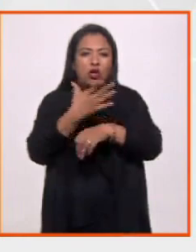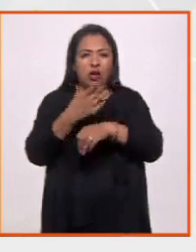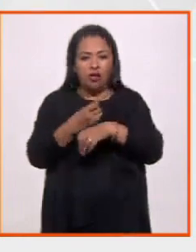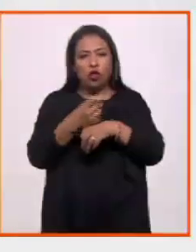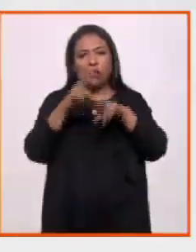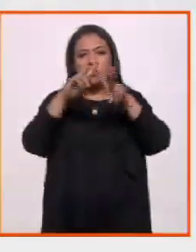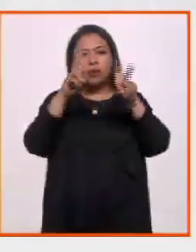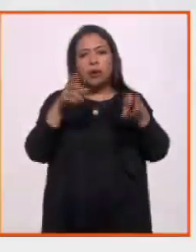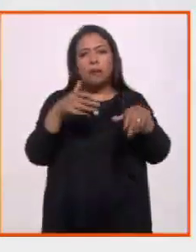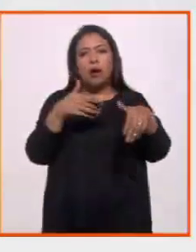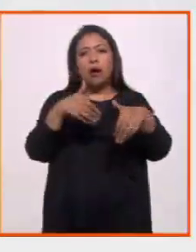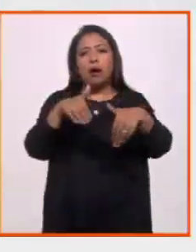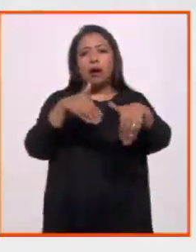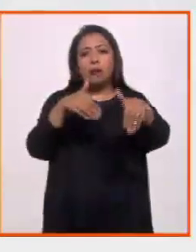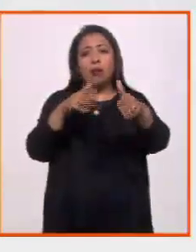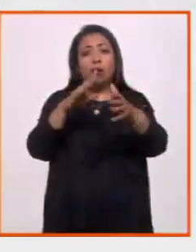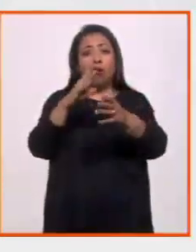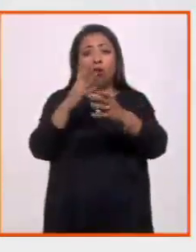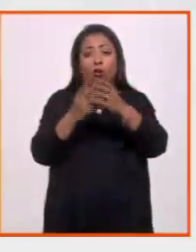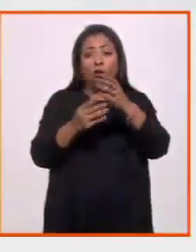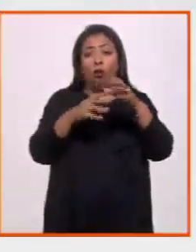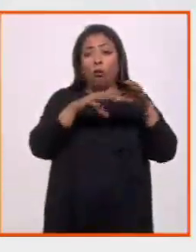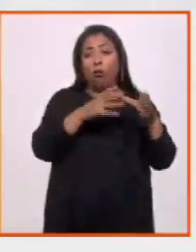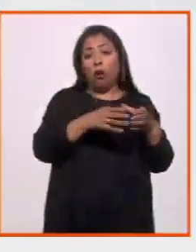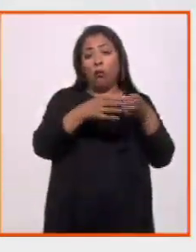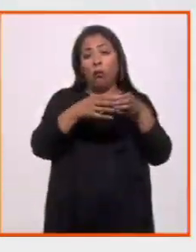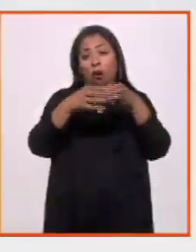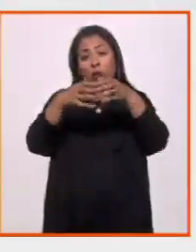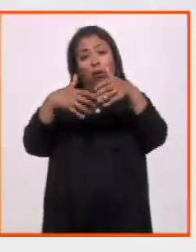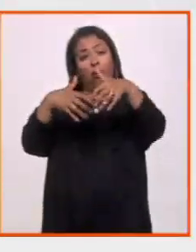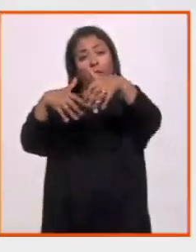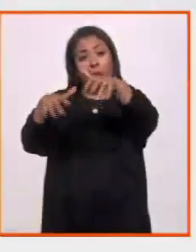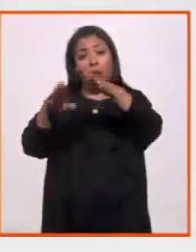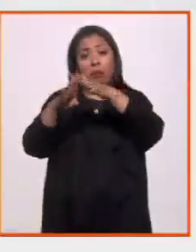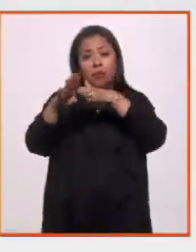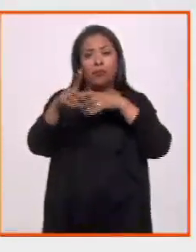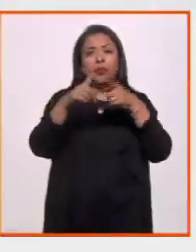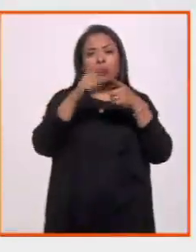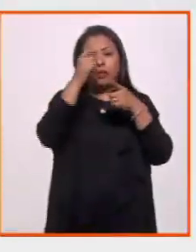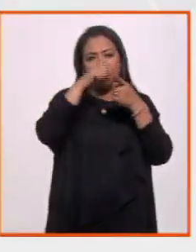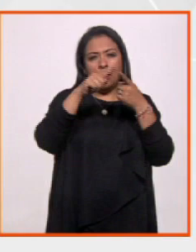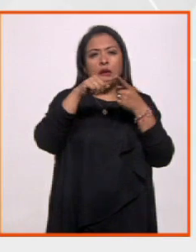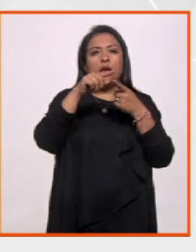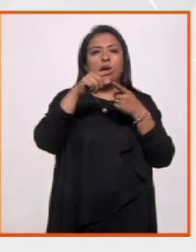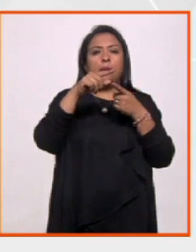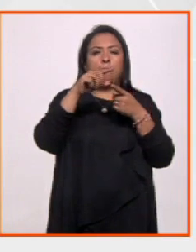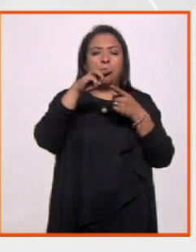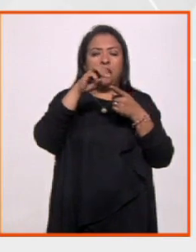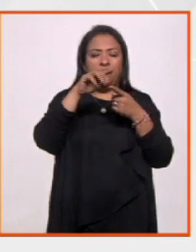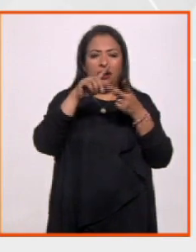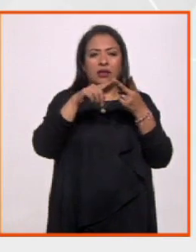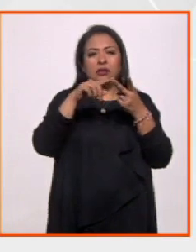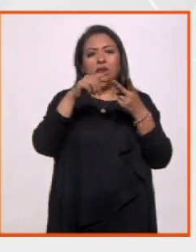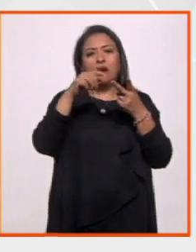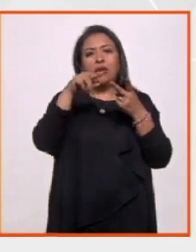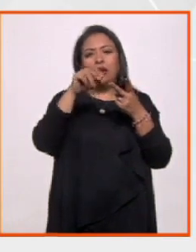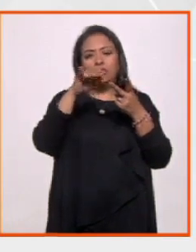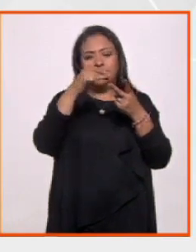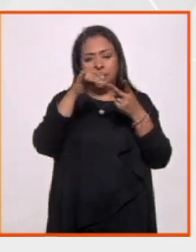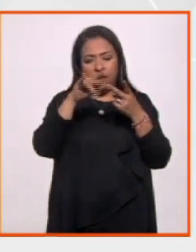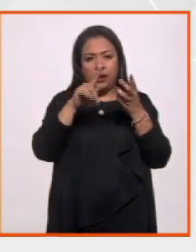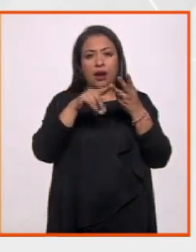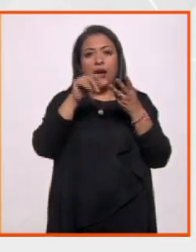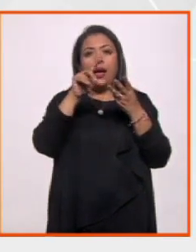Éxodo Humano, Las caravanas de migrantes centroamericanos, en donde autores como María Beraza, Gaba Cortés, Nancy Gabriel Autley